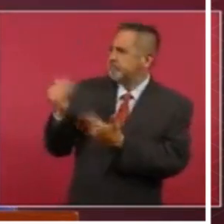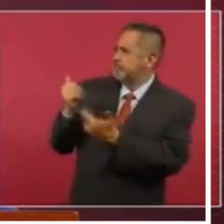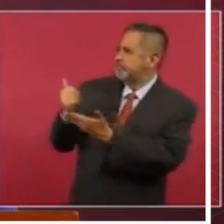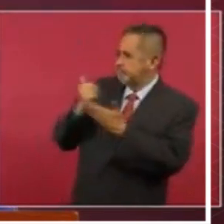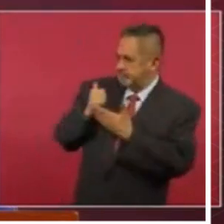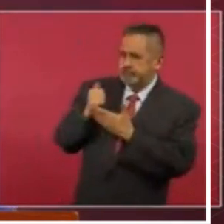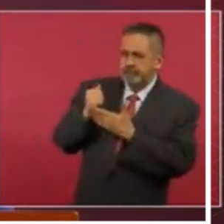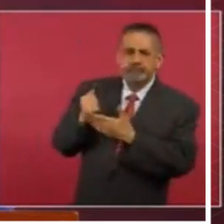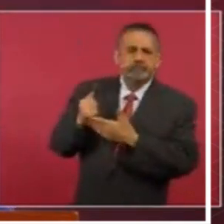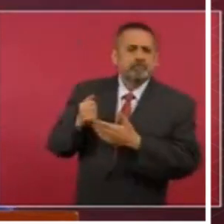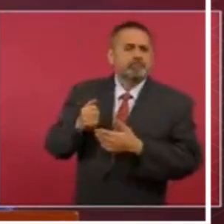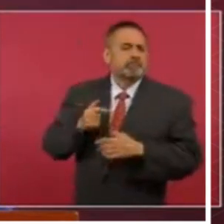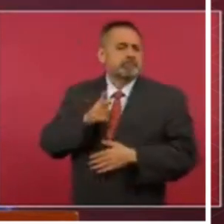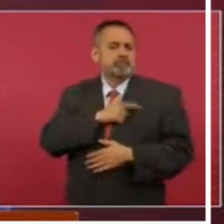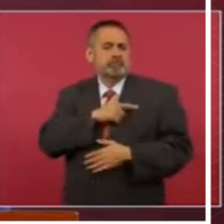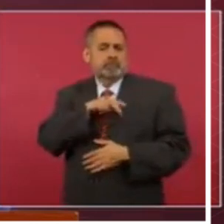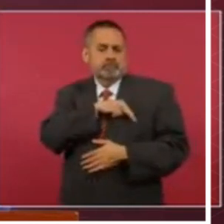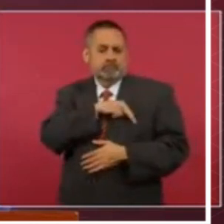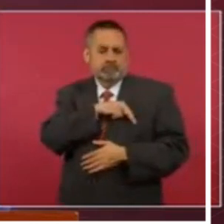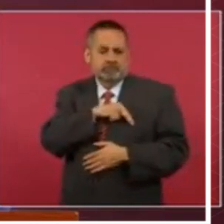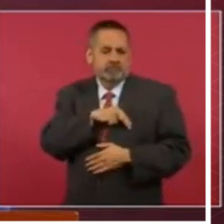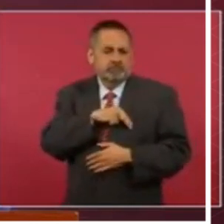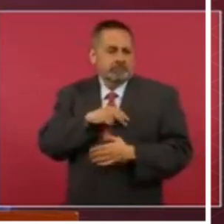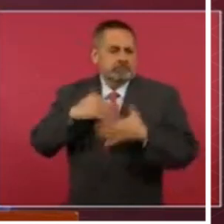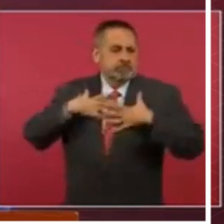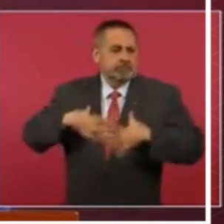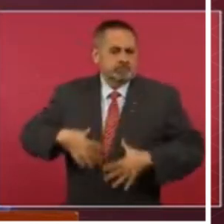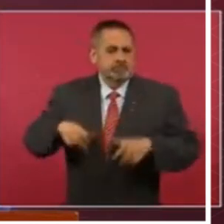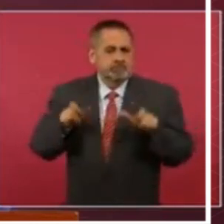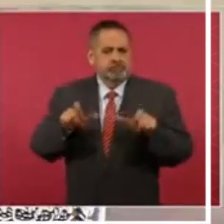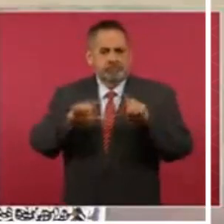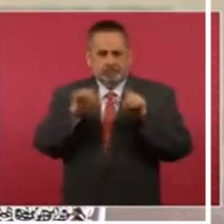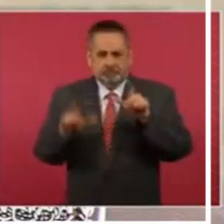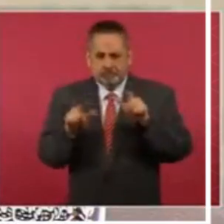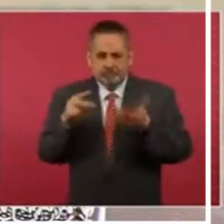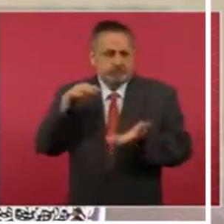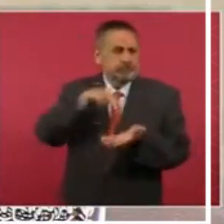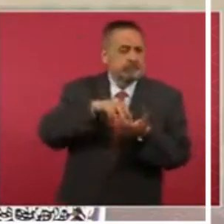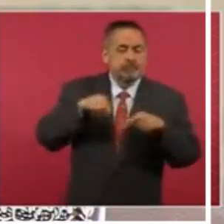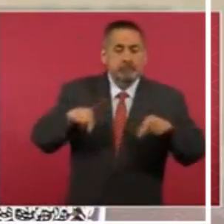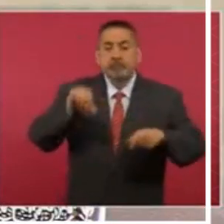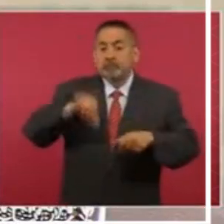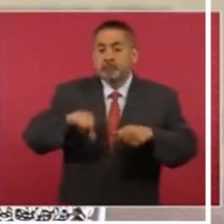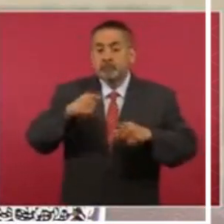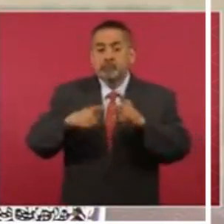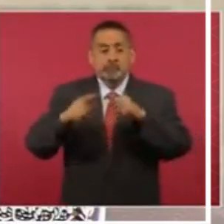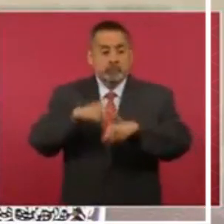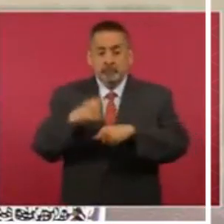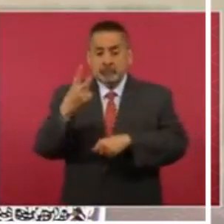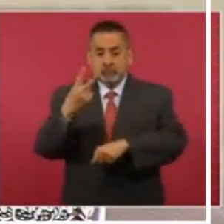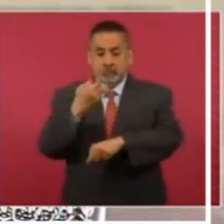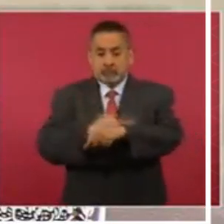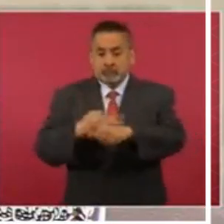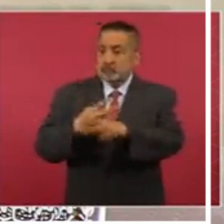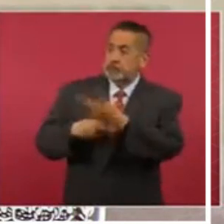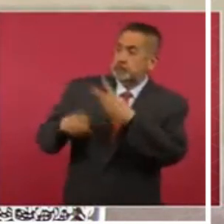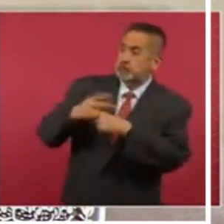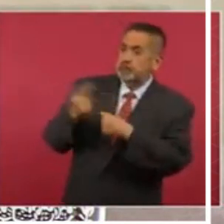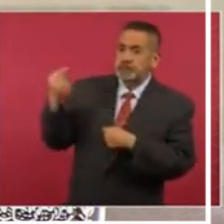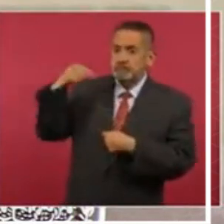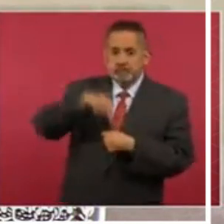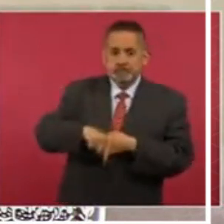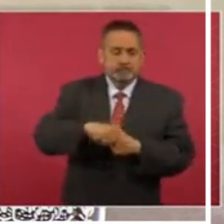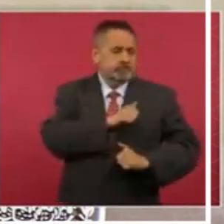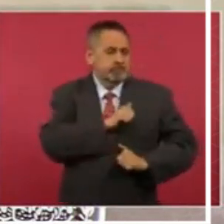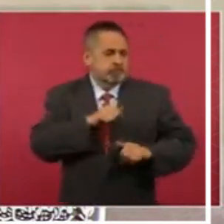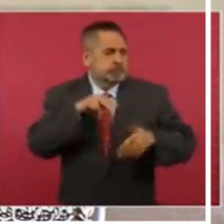solicitar este apoyo, de tal manera que a partir de hoy a las dos de la tarde se instala el apoyo de la Guardia Nacional para la